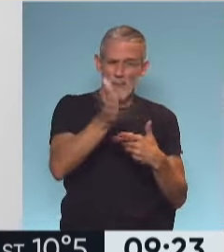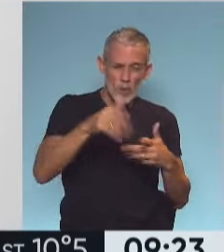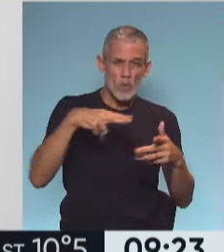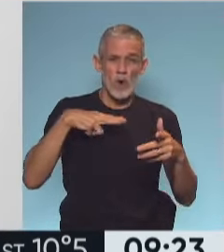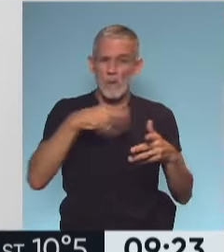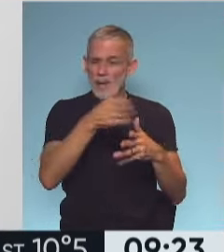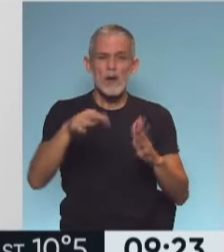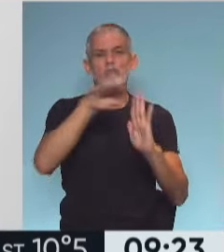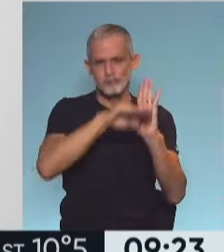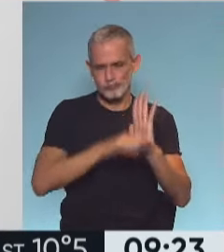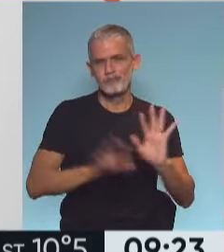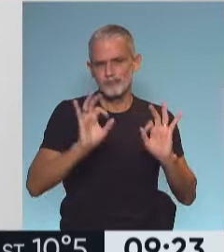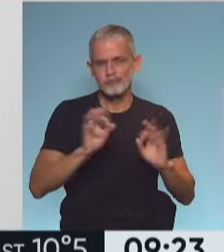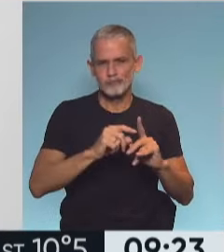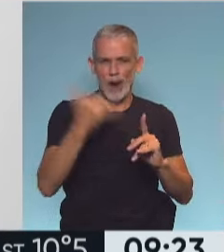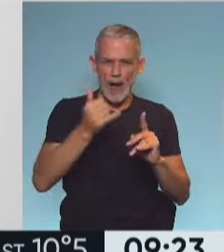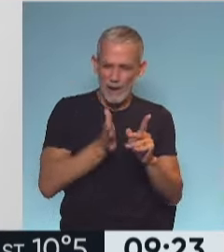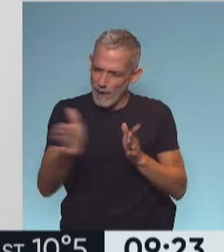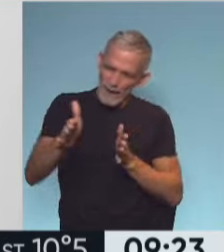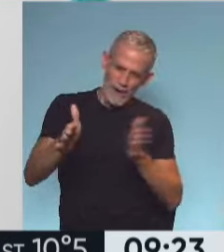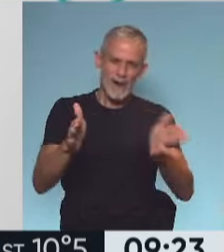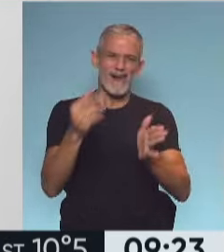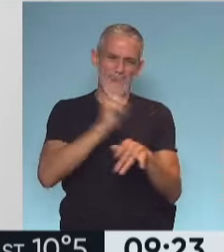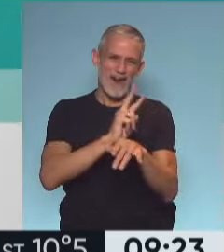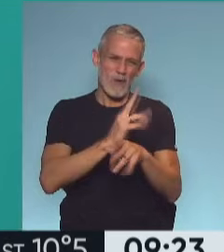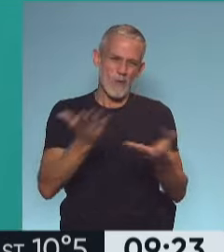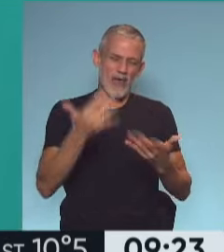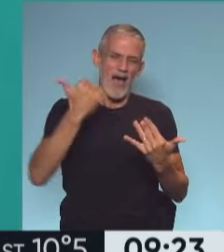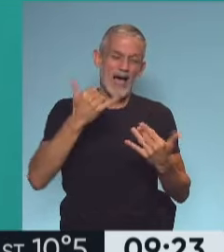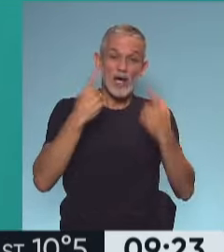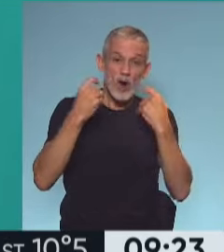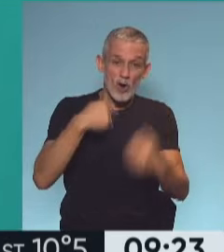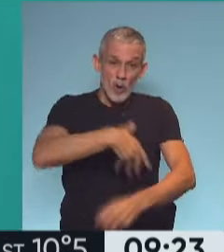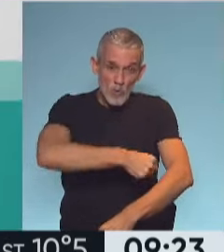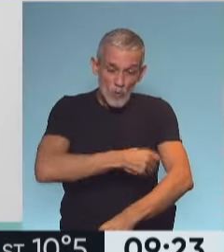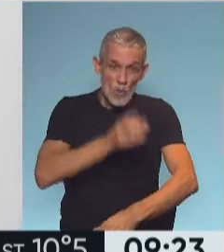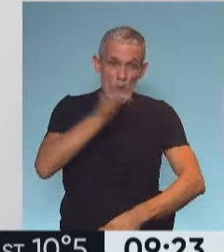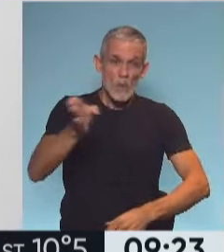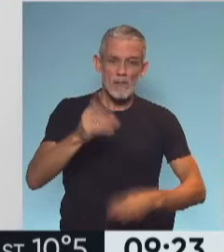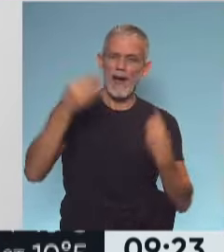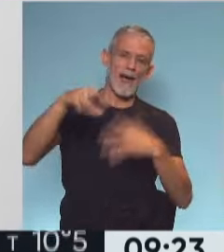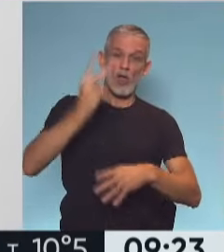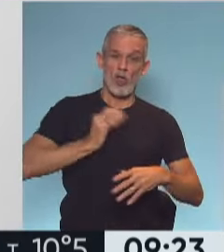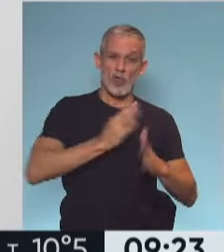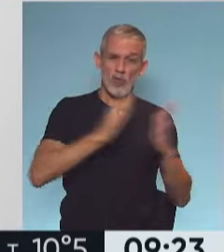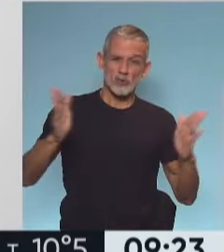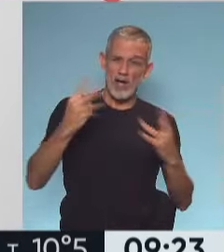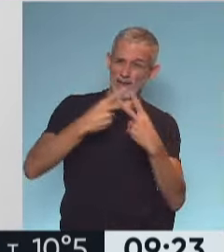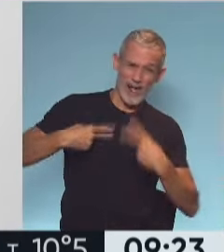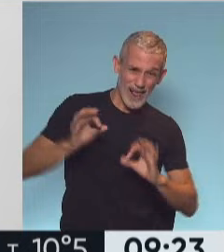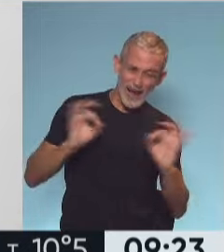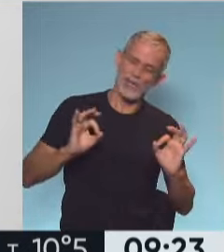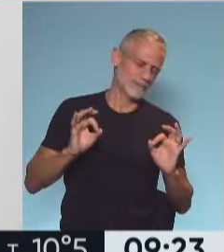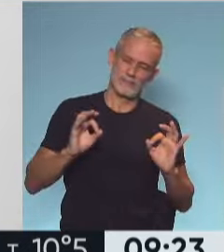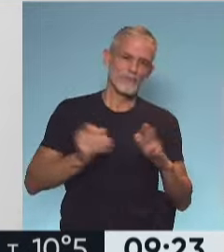con protocolos que en realidad te preservan y que si podemos controlarnos, no hay que abandonar, no podemos estar dos años sin controlarnos. Así que